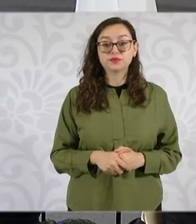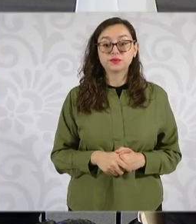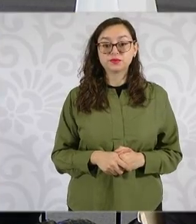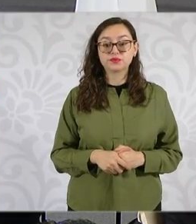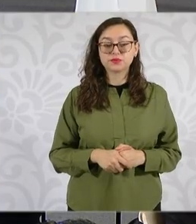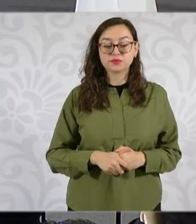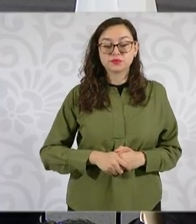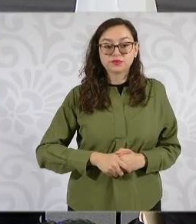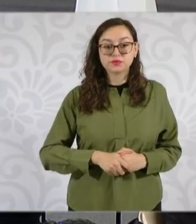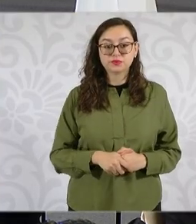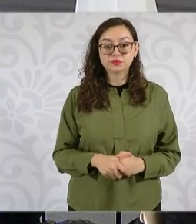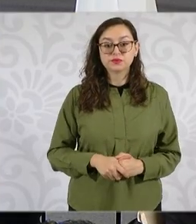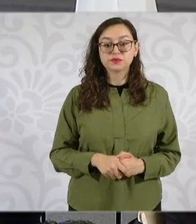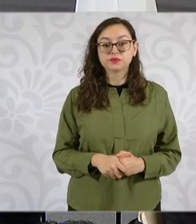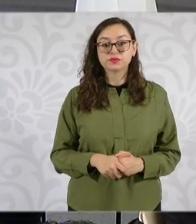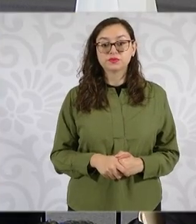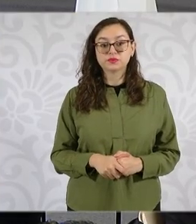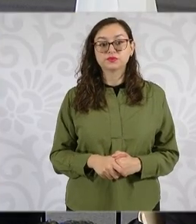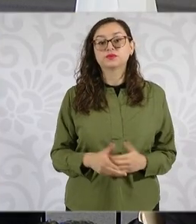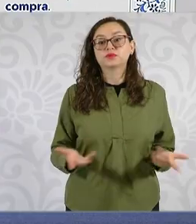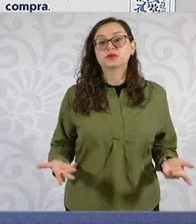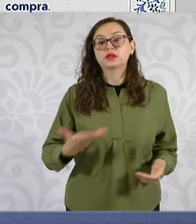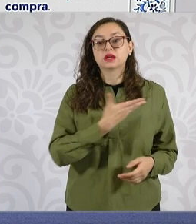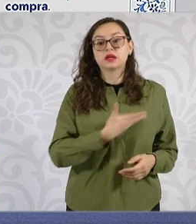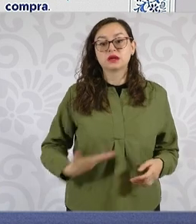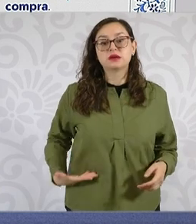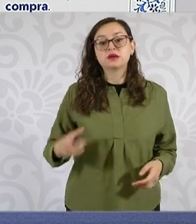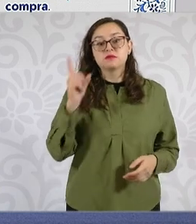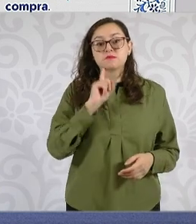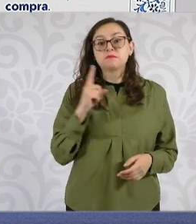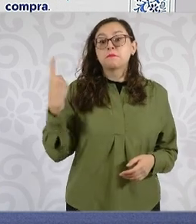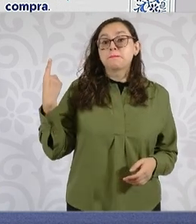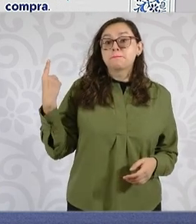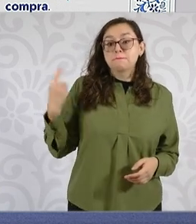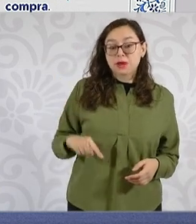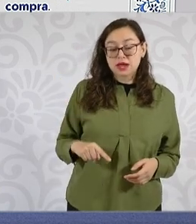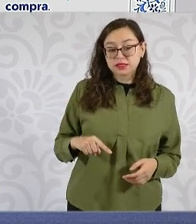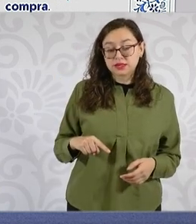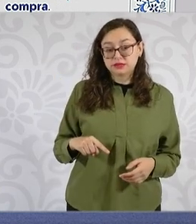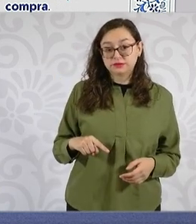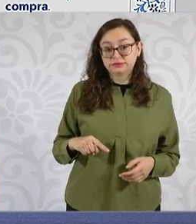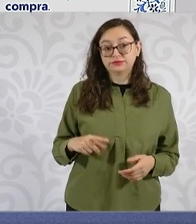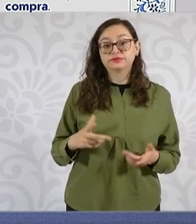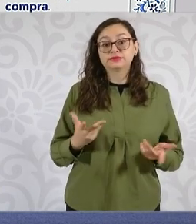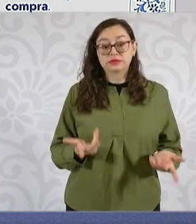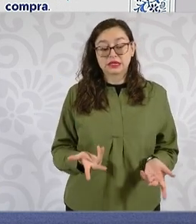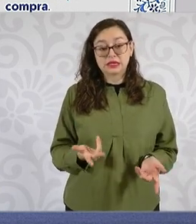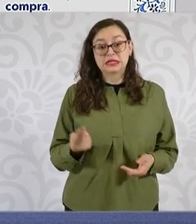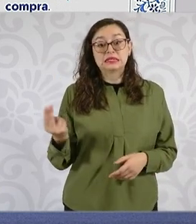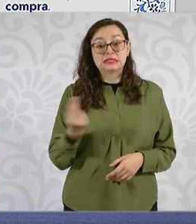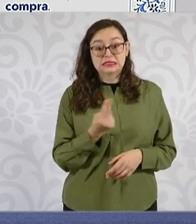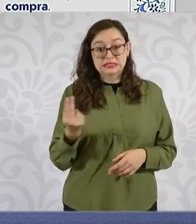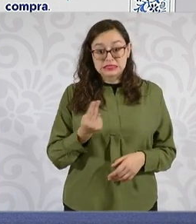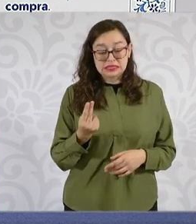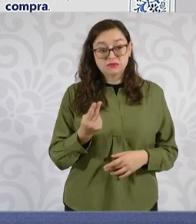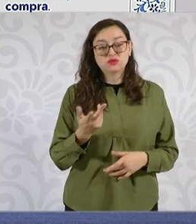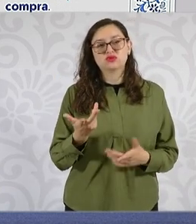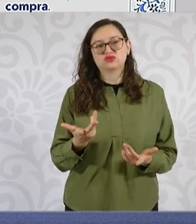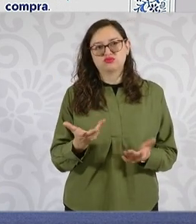conformación, de acuerdo con la instrucción que nos dio la presidenta de la República, de construir una empresa constructora